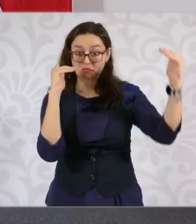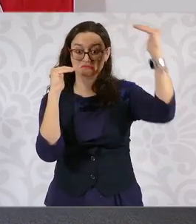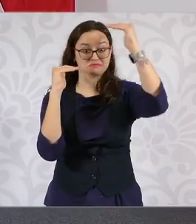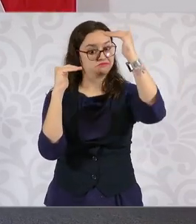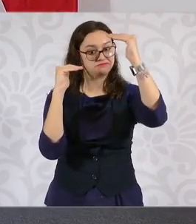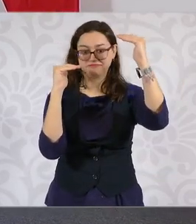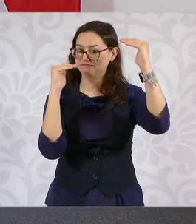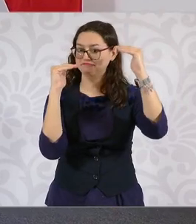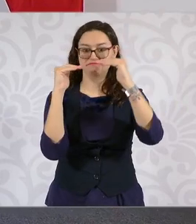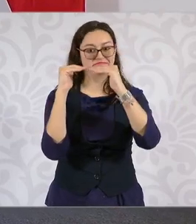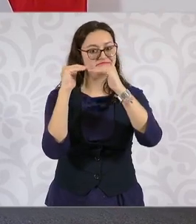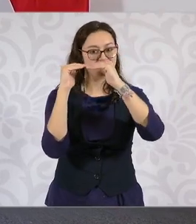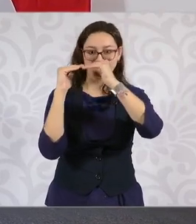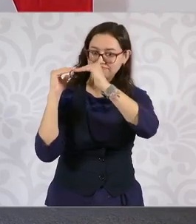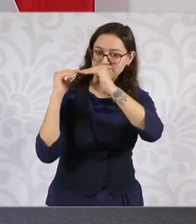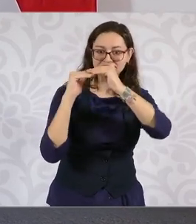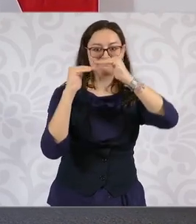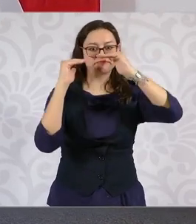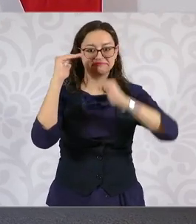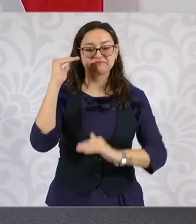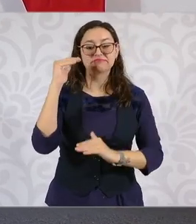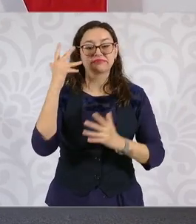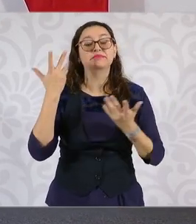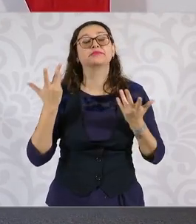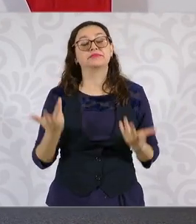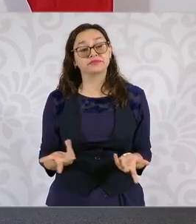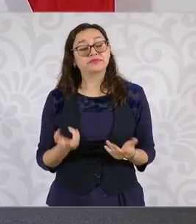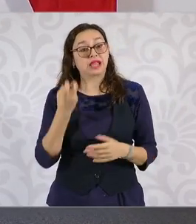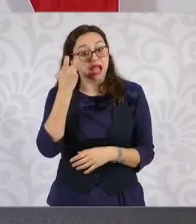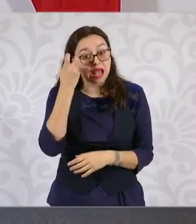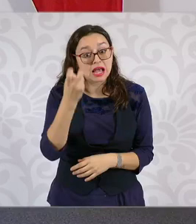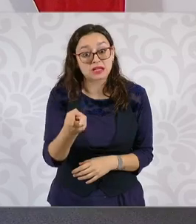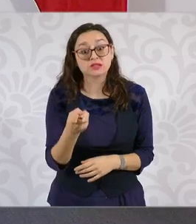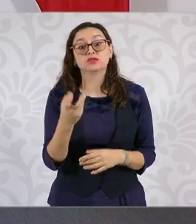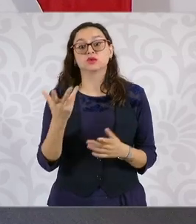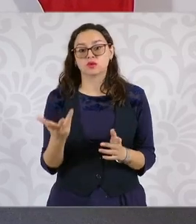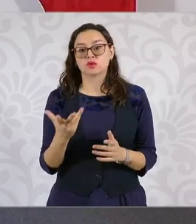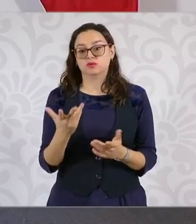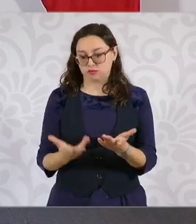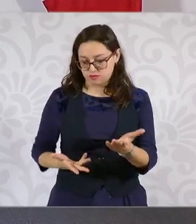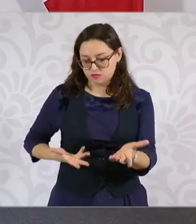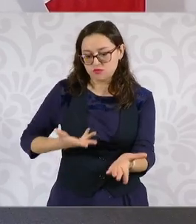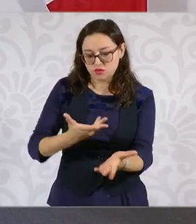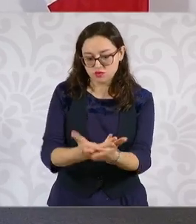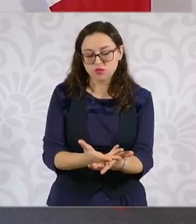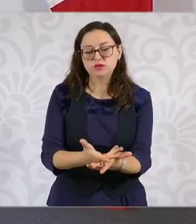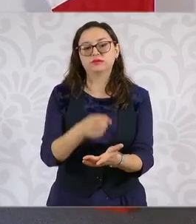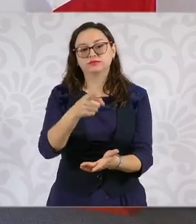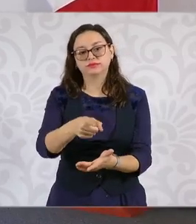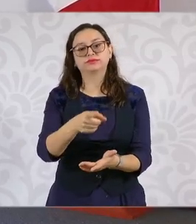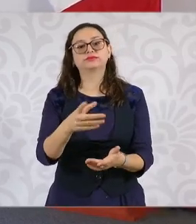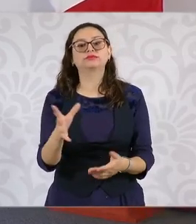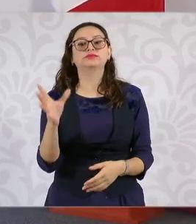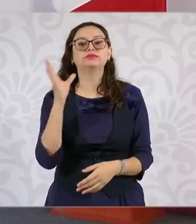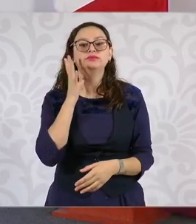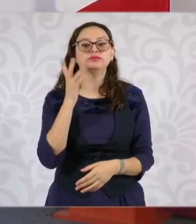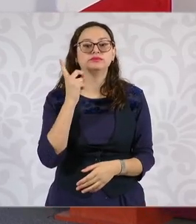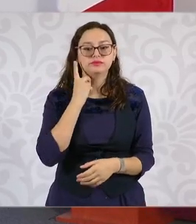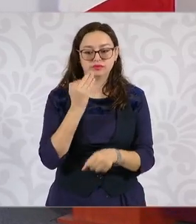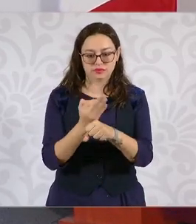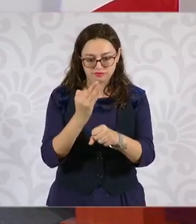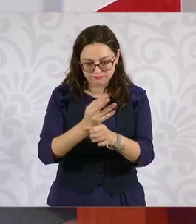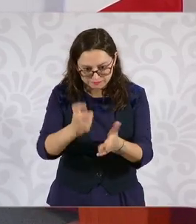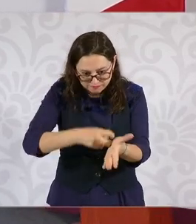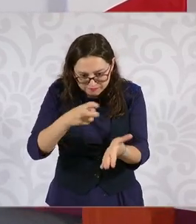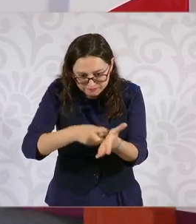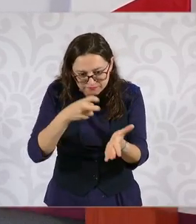aprobarse y tiene que estar en la Constitución. Lo envió en su momento el presidente López Obrador, pero encontraron distintas vías